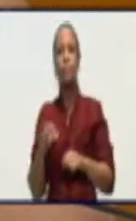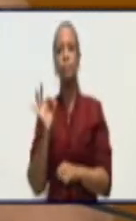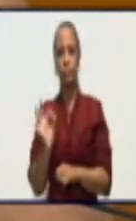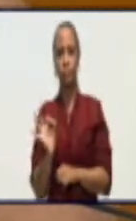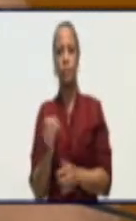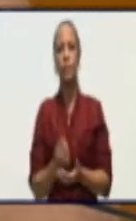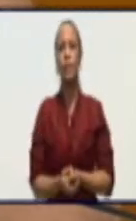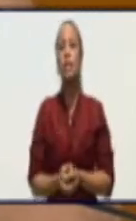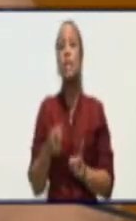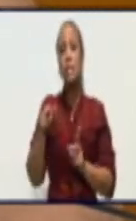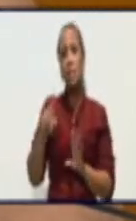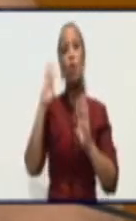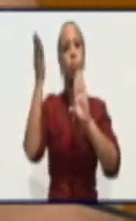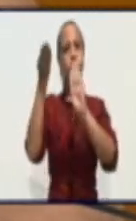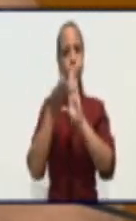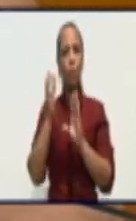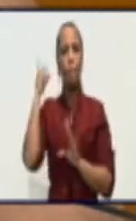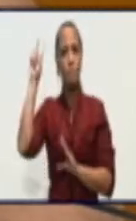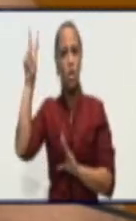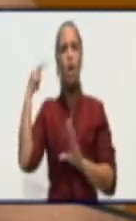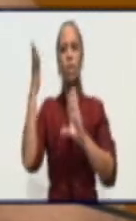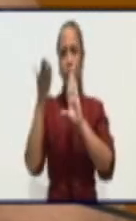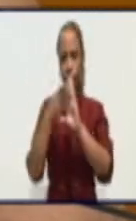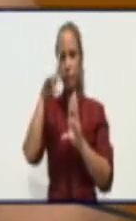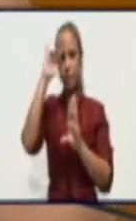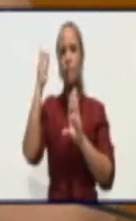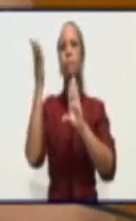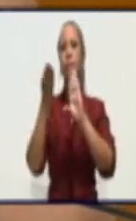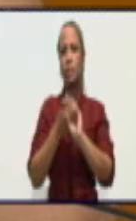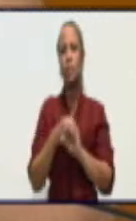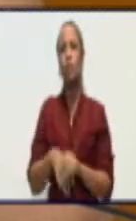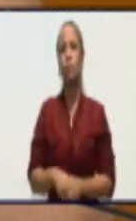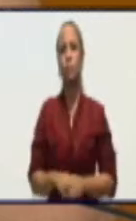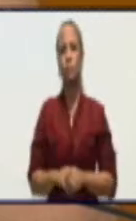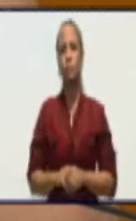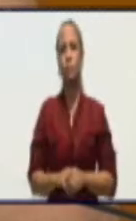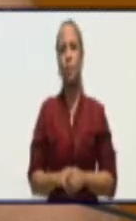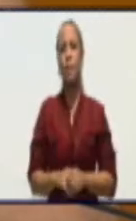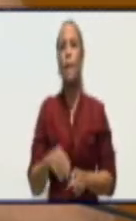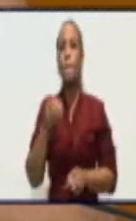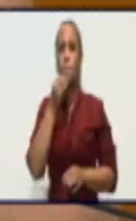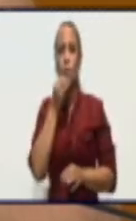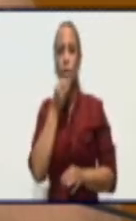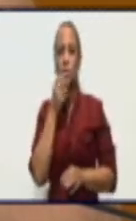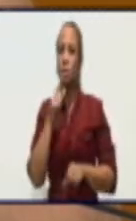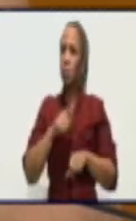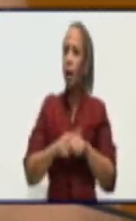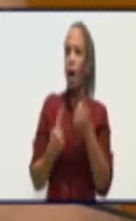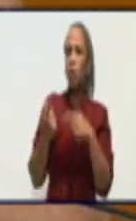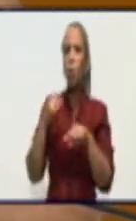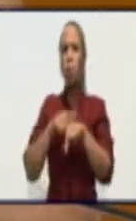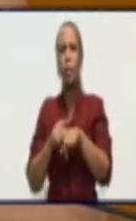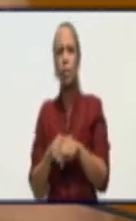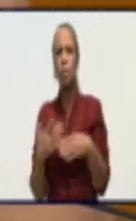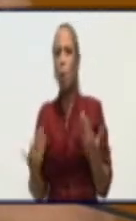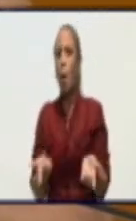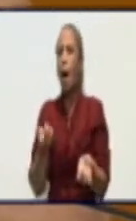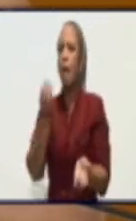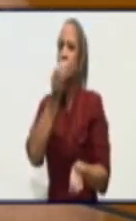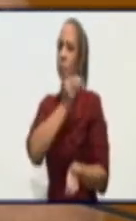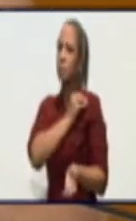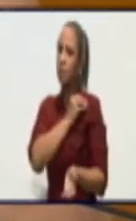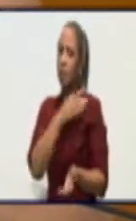violación y sí se sanciona. Sí se sanciona. Puede ser que en un momento determinado se llame la atención